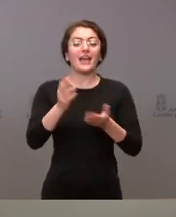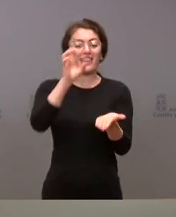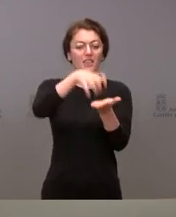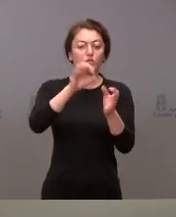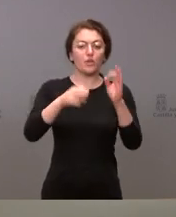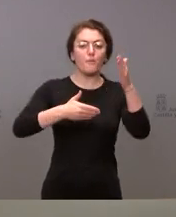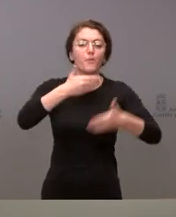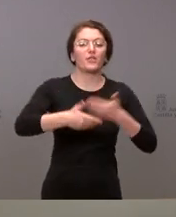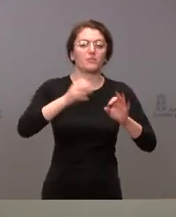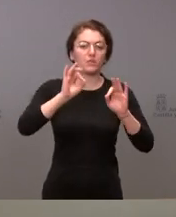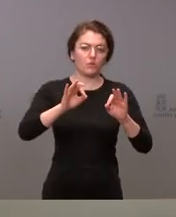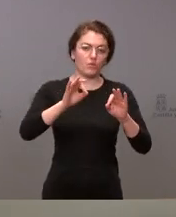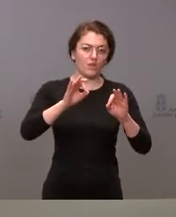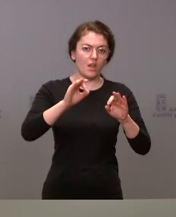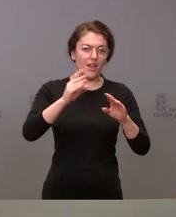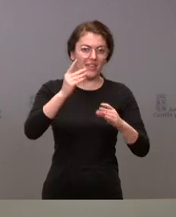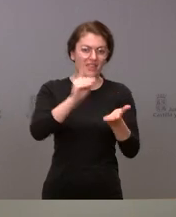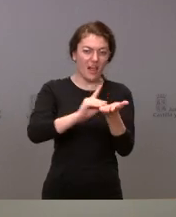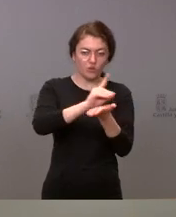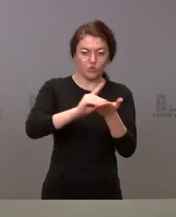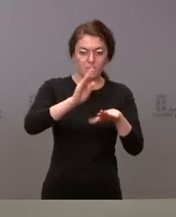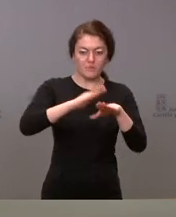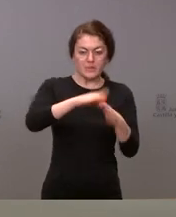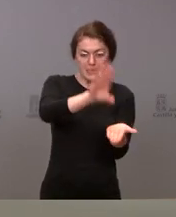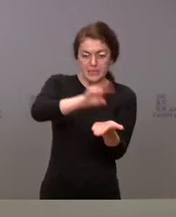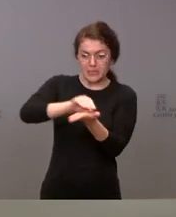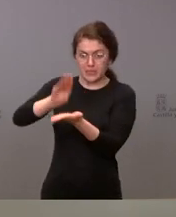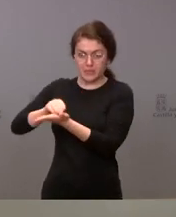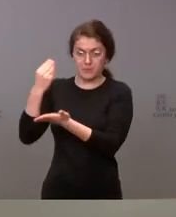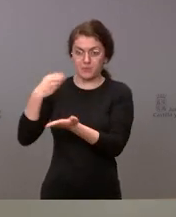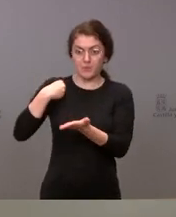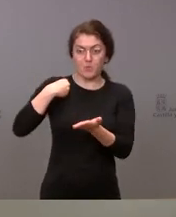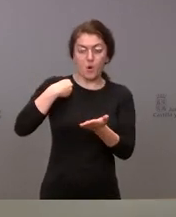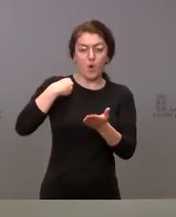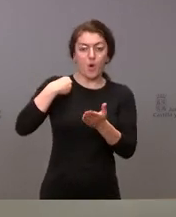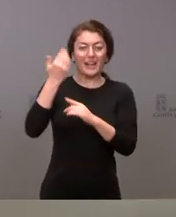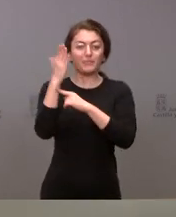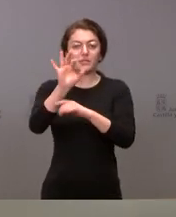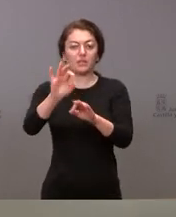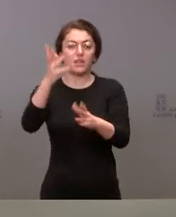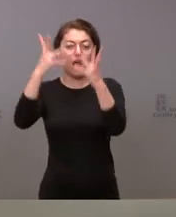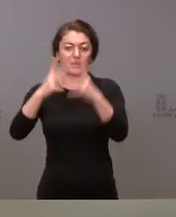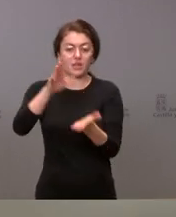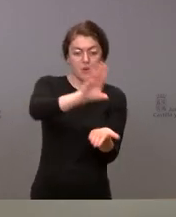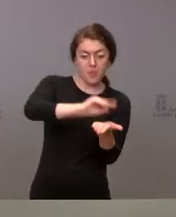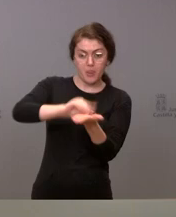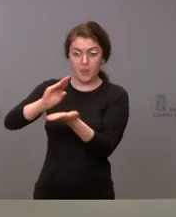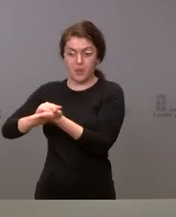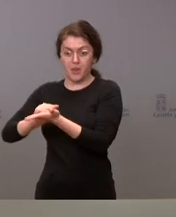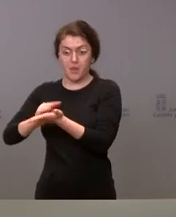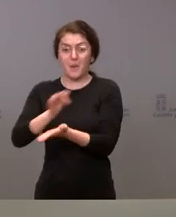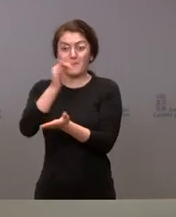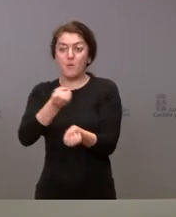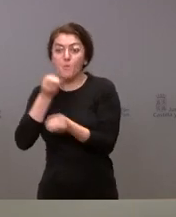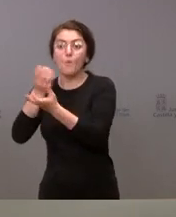va a recibir y procesar todos los datos que serán comunicados por los representantes de la Administración. Y, además, van a ser retransmitidos a través de